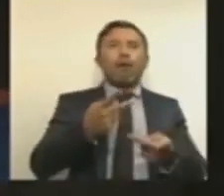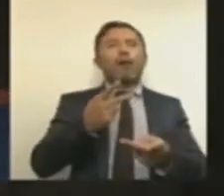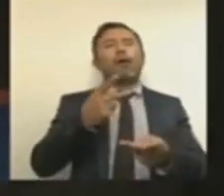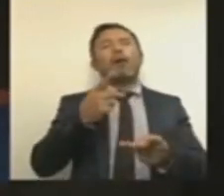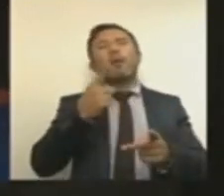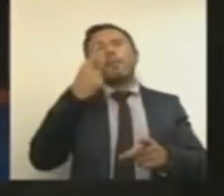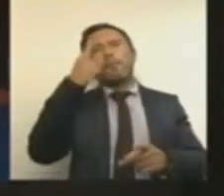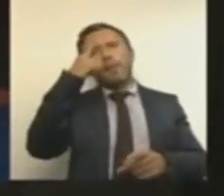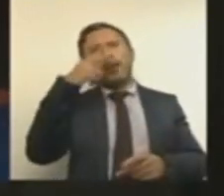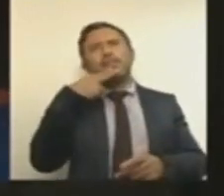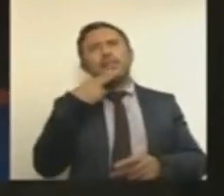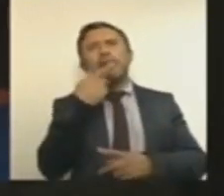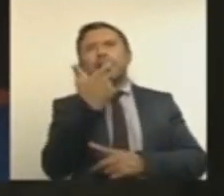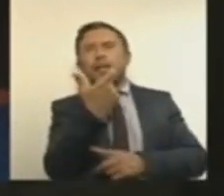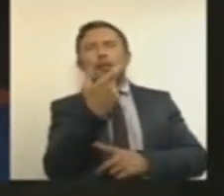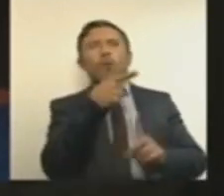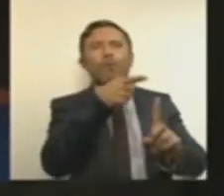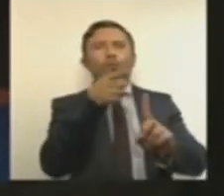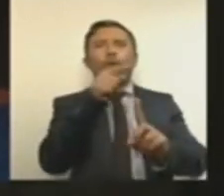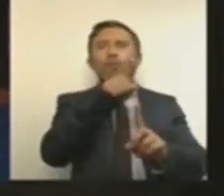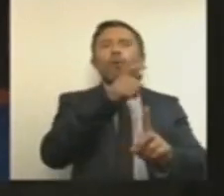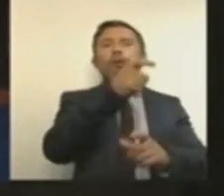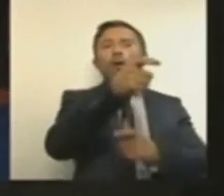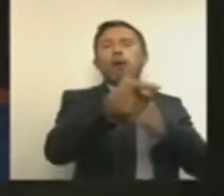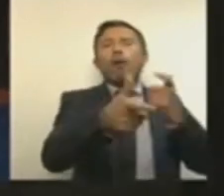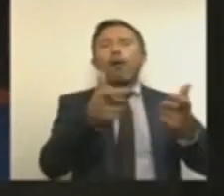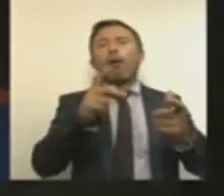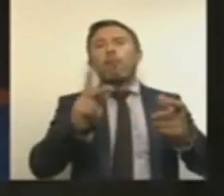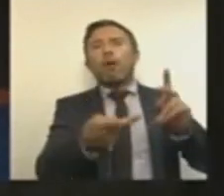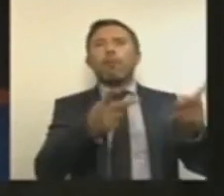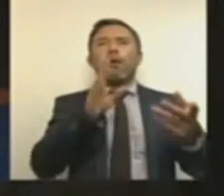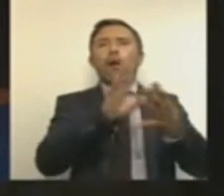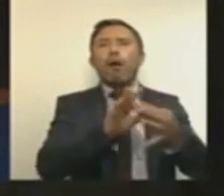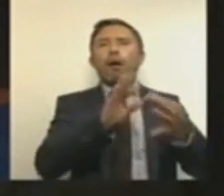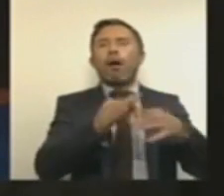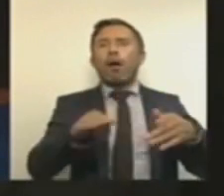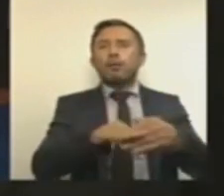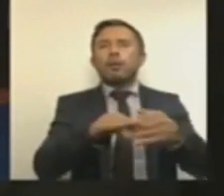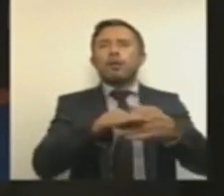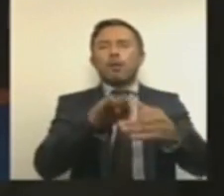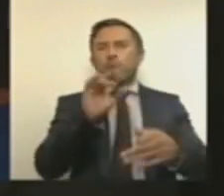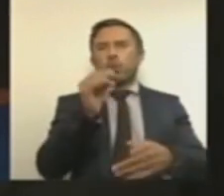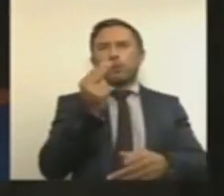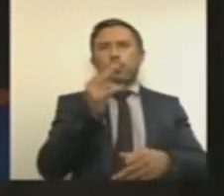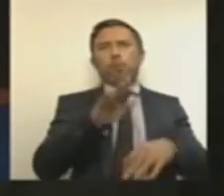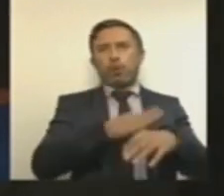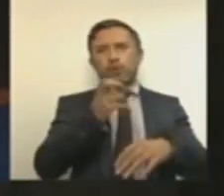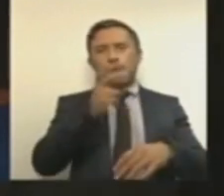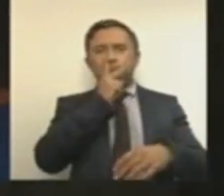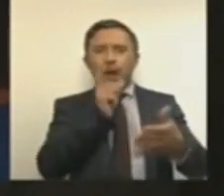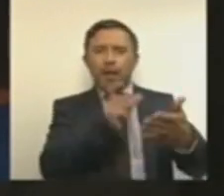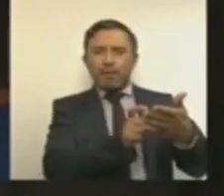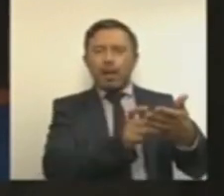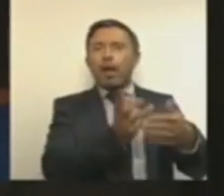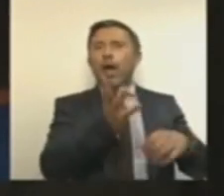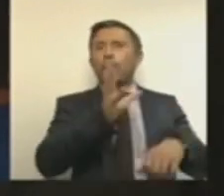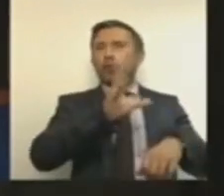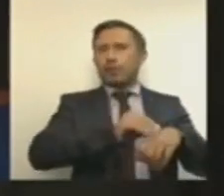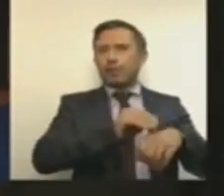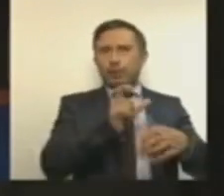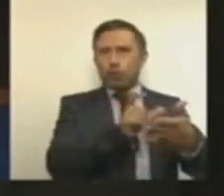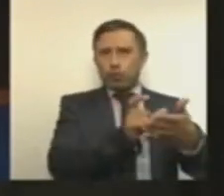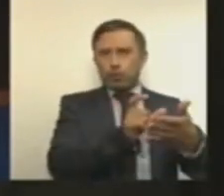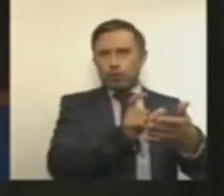de esos recursos. Por ello, solicito que se elimine autorización para dichos fines.